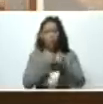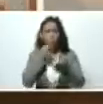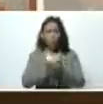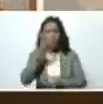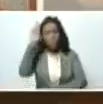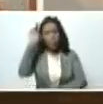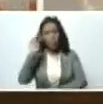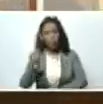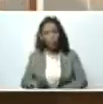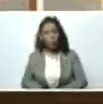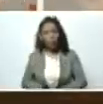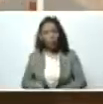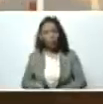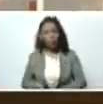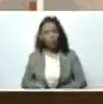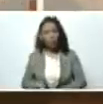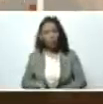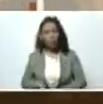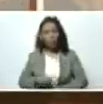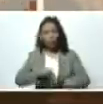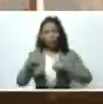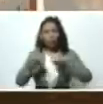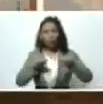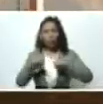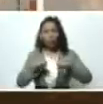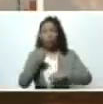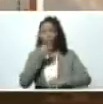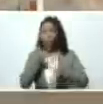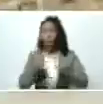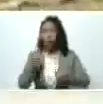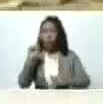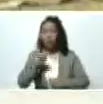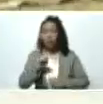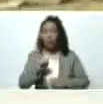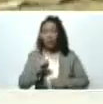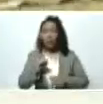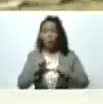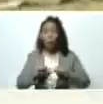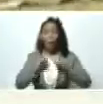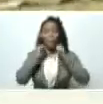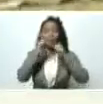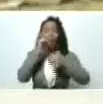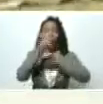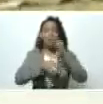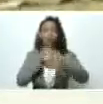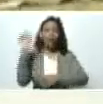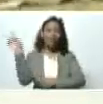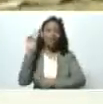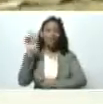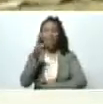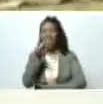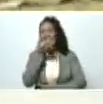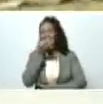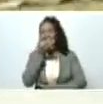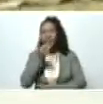en su diario trajinar bueno ahora si le entramos al tema la Venezuela verde